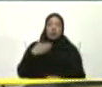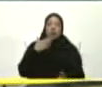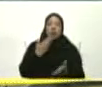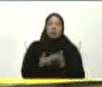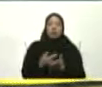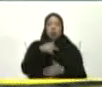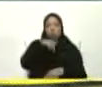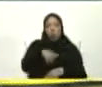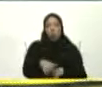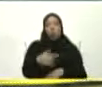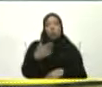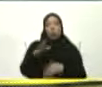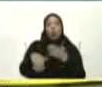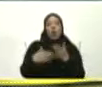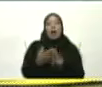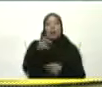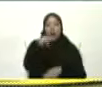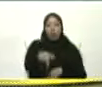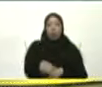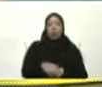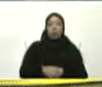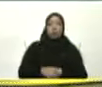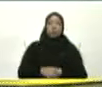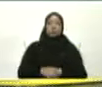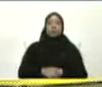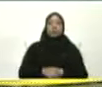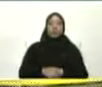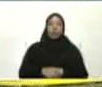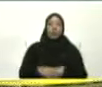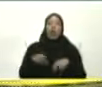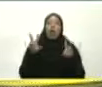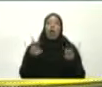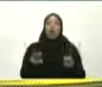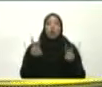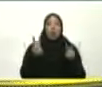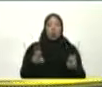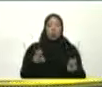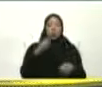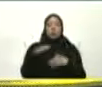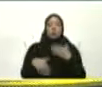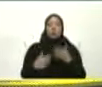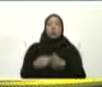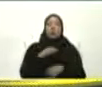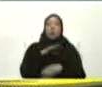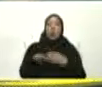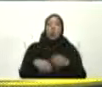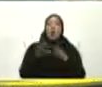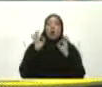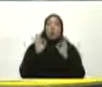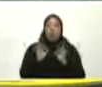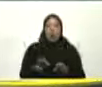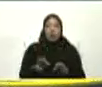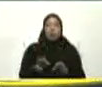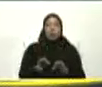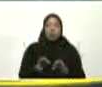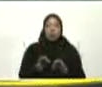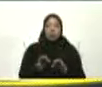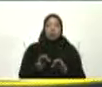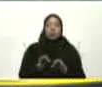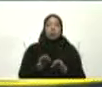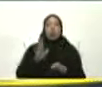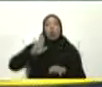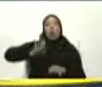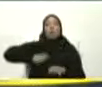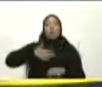Hasta el día De hoy Y los nuevos Compromisos Para recuperar Completamente Y